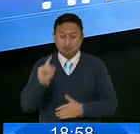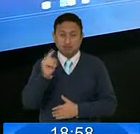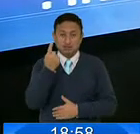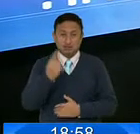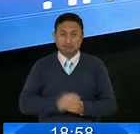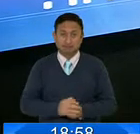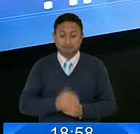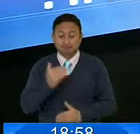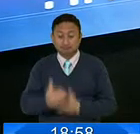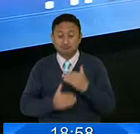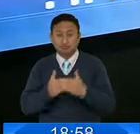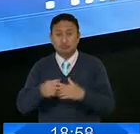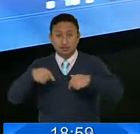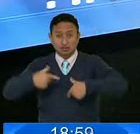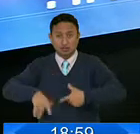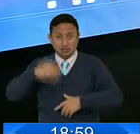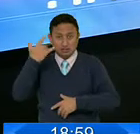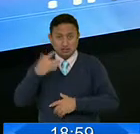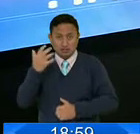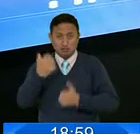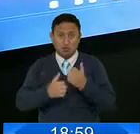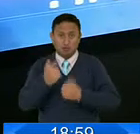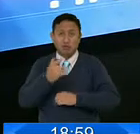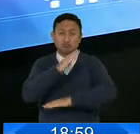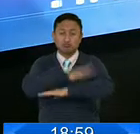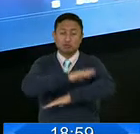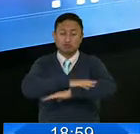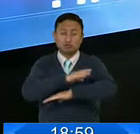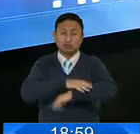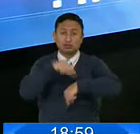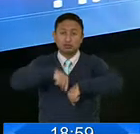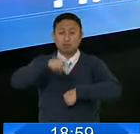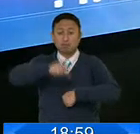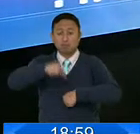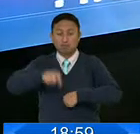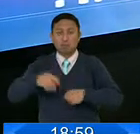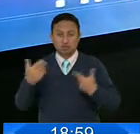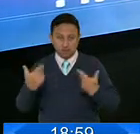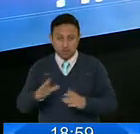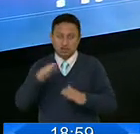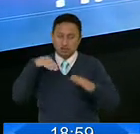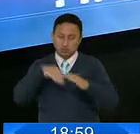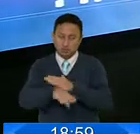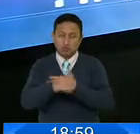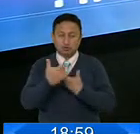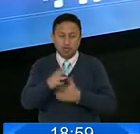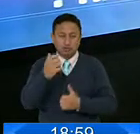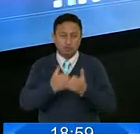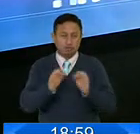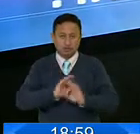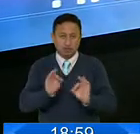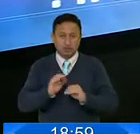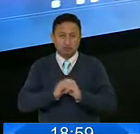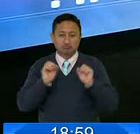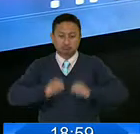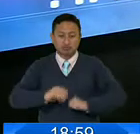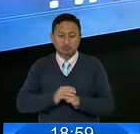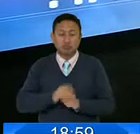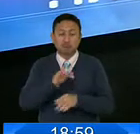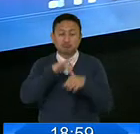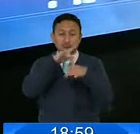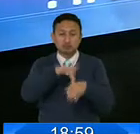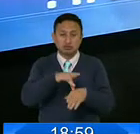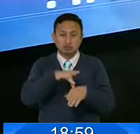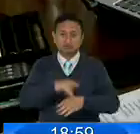Luego de varios días de problemas en la plataforma, usuarios han podido ingresar sin problemas para obtener su